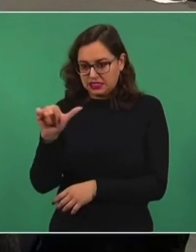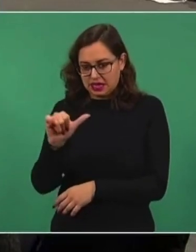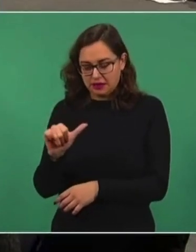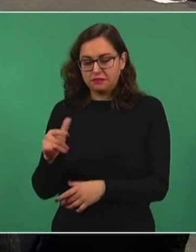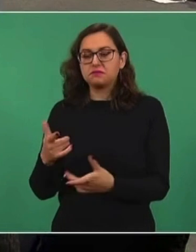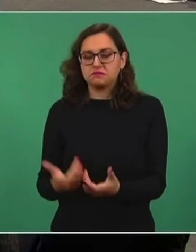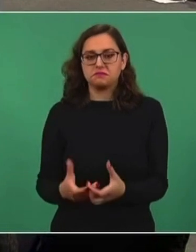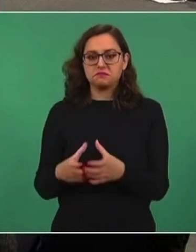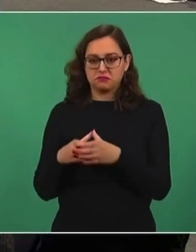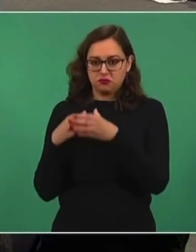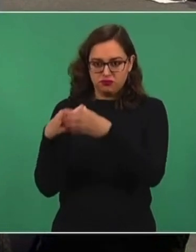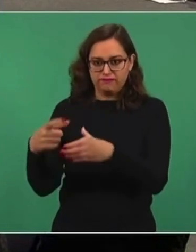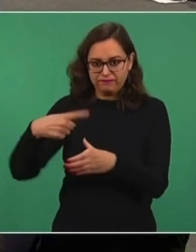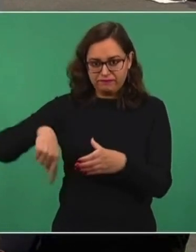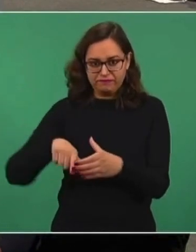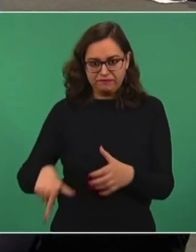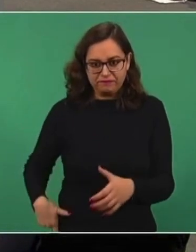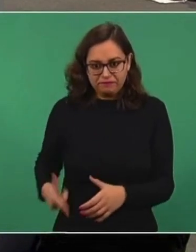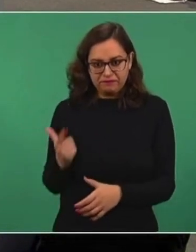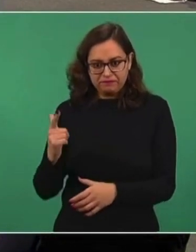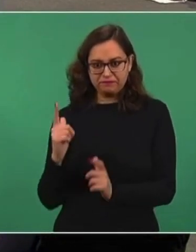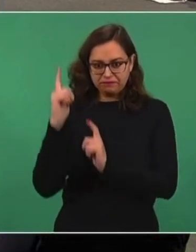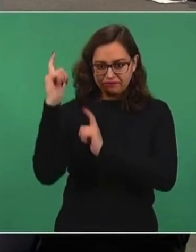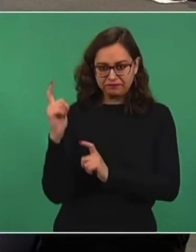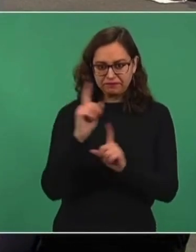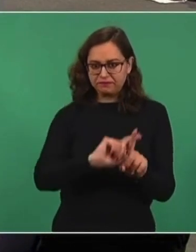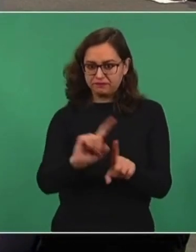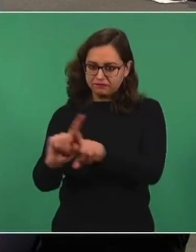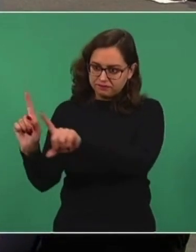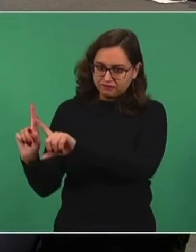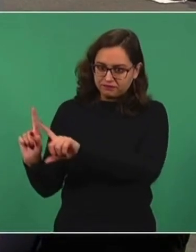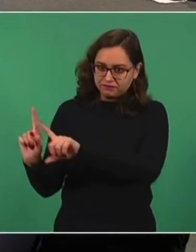de las comunidades, de los pueblos.